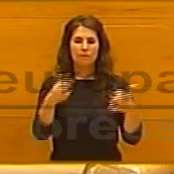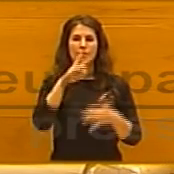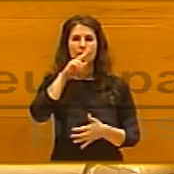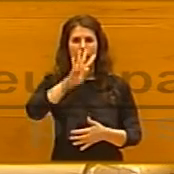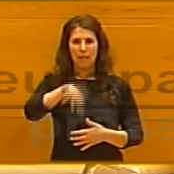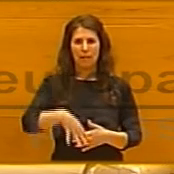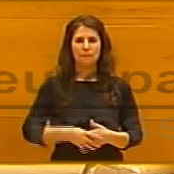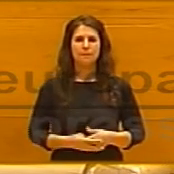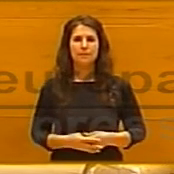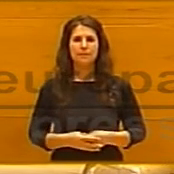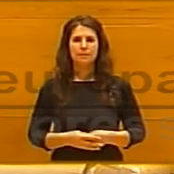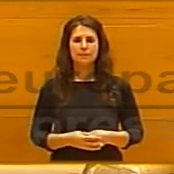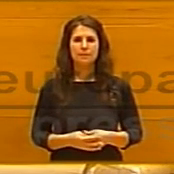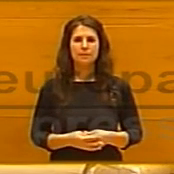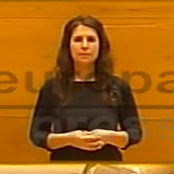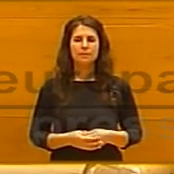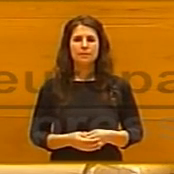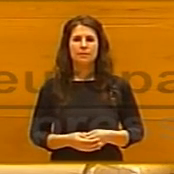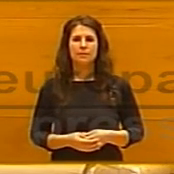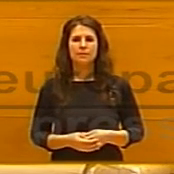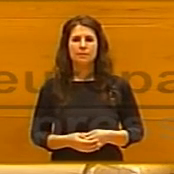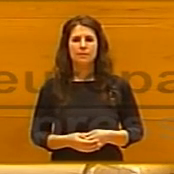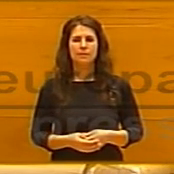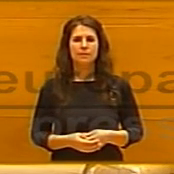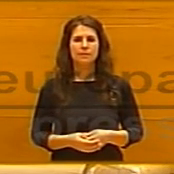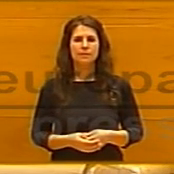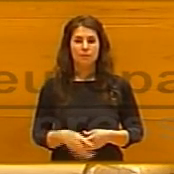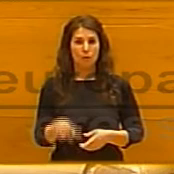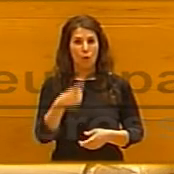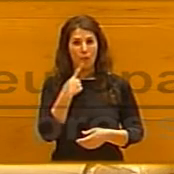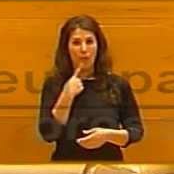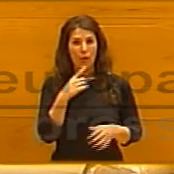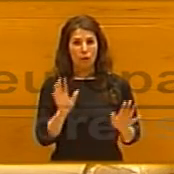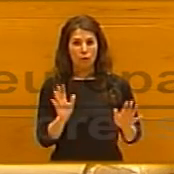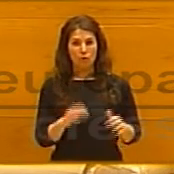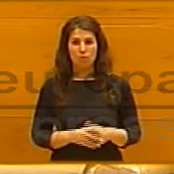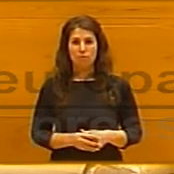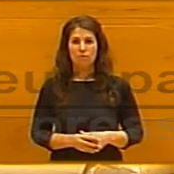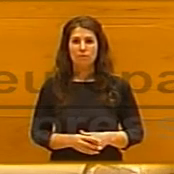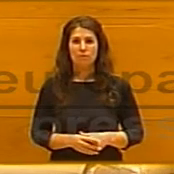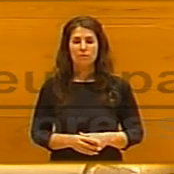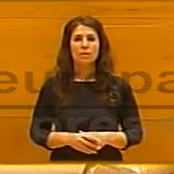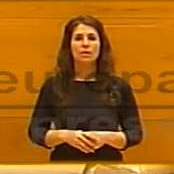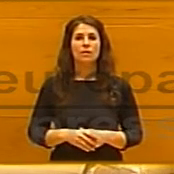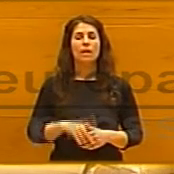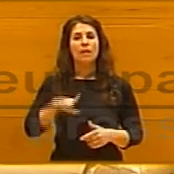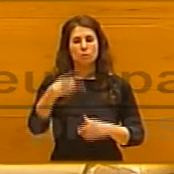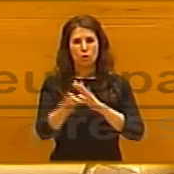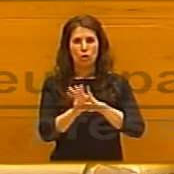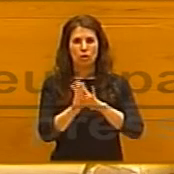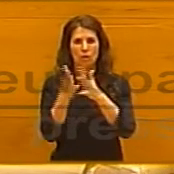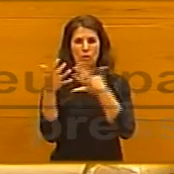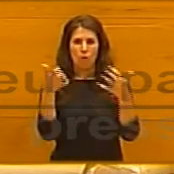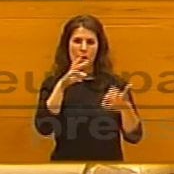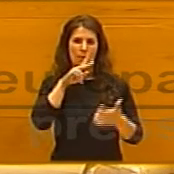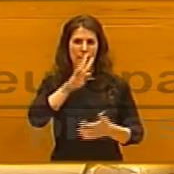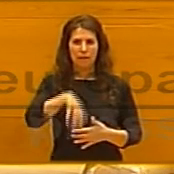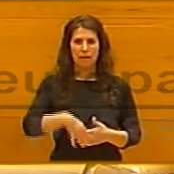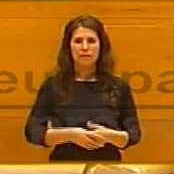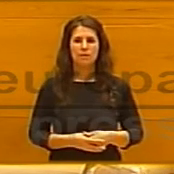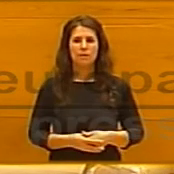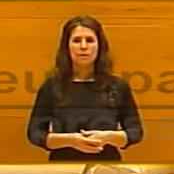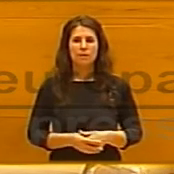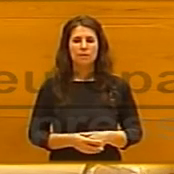catalans volen que sigui. Eso dijo el futuro rey. Y continuó, no oblidemos mai que hi ha veritats bàsiques,